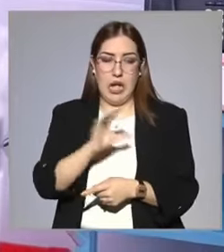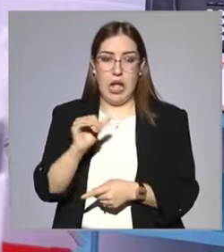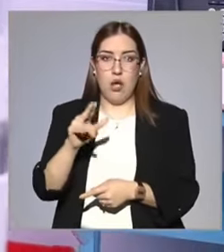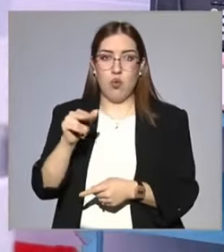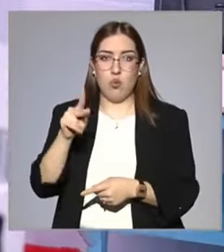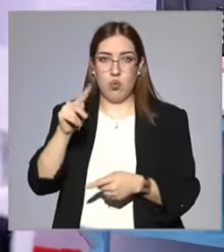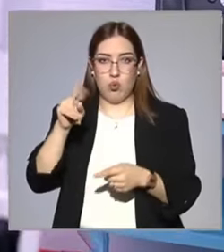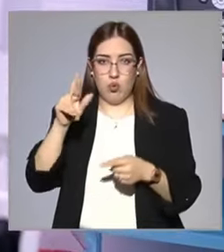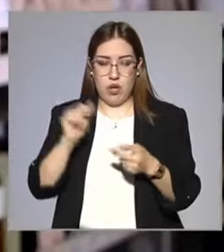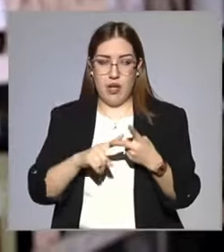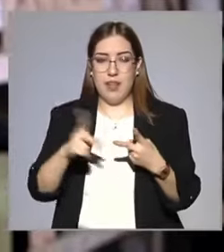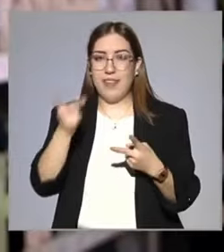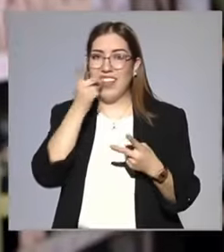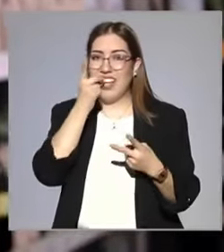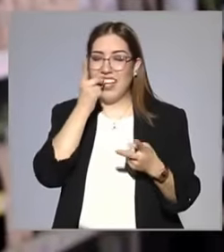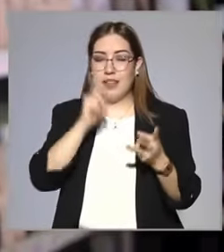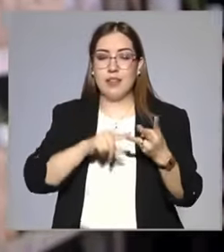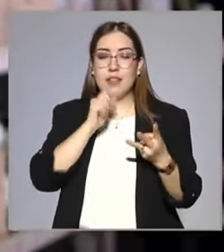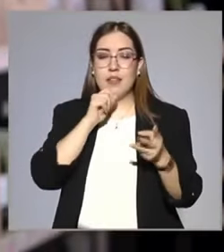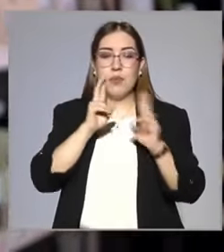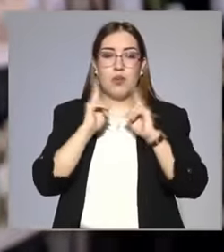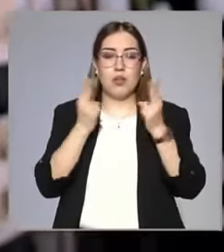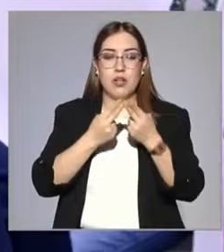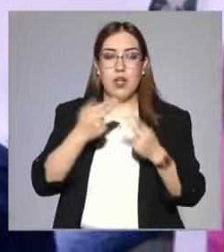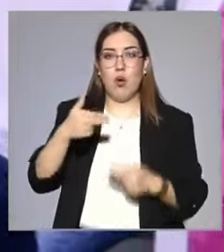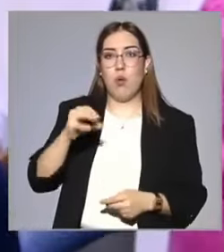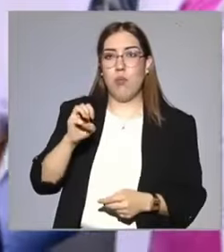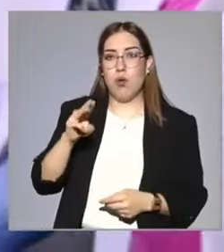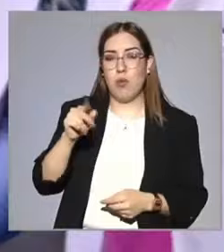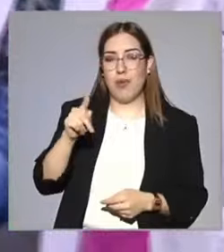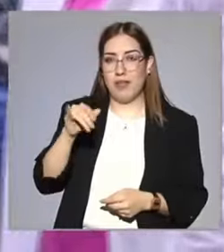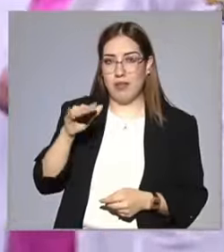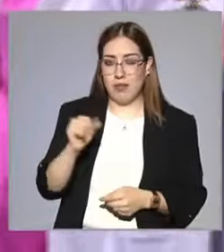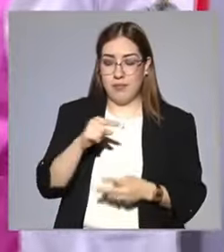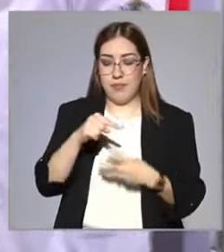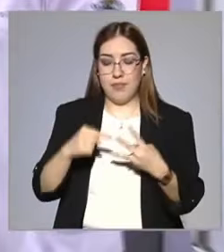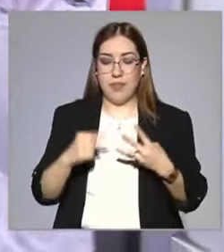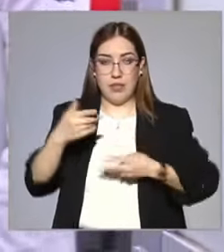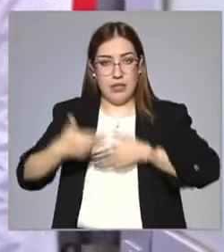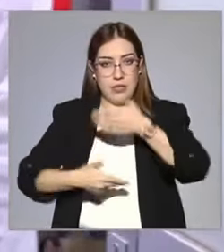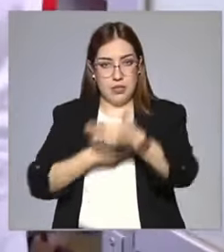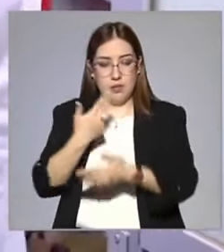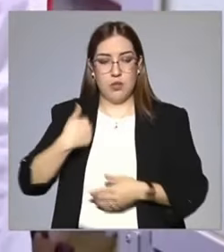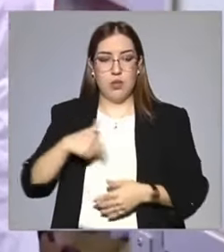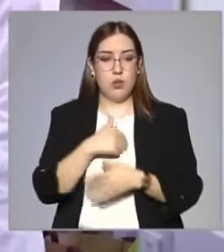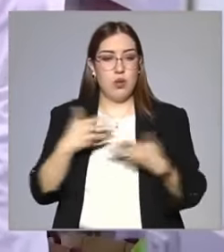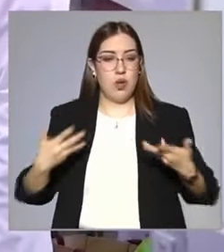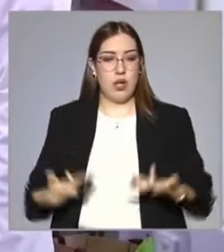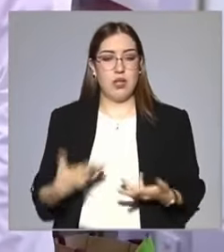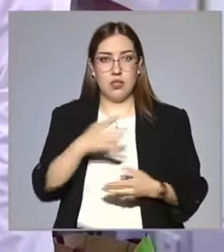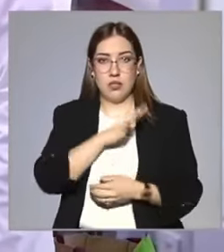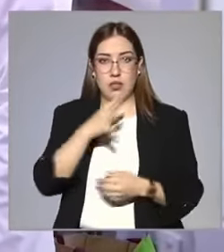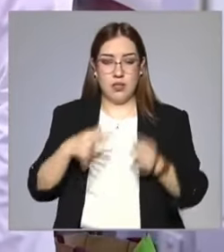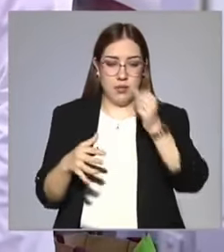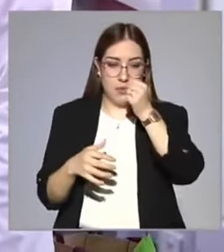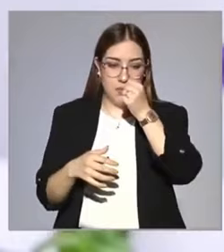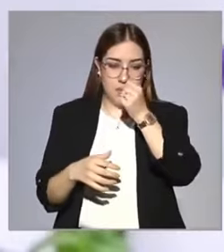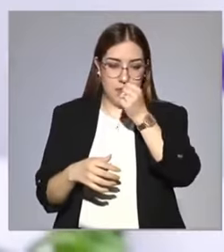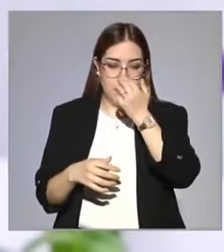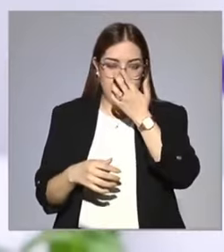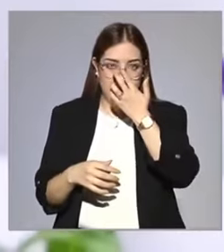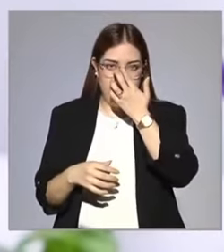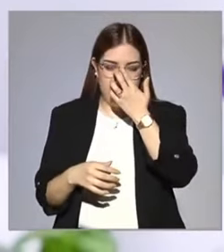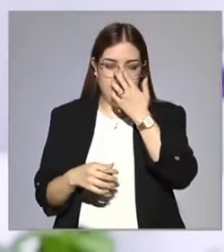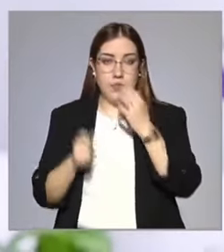de odontología y la unidad médica homeopática. Estos son los tres servicios que damos en general y los que nos enfocamos.